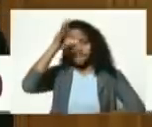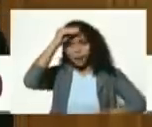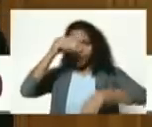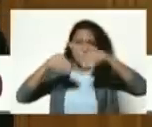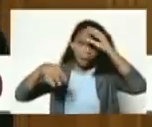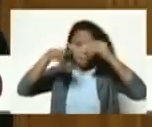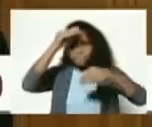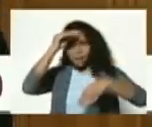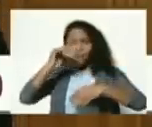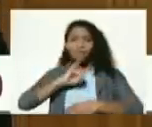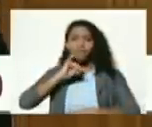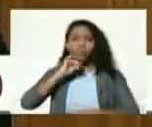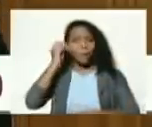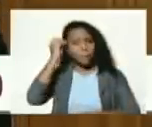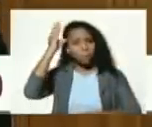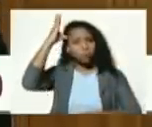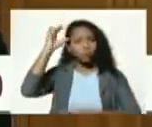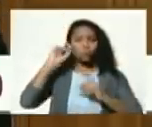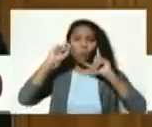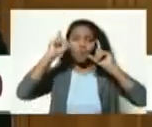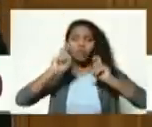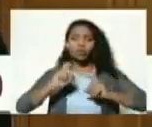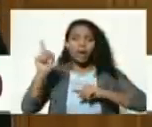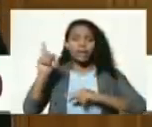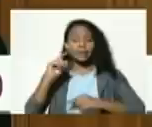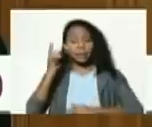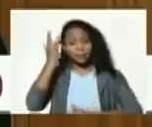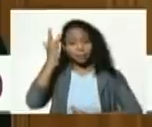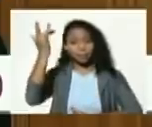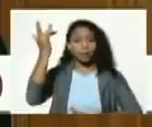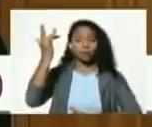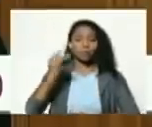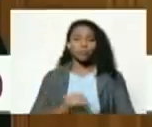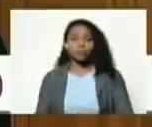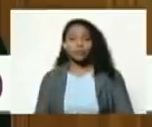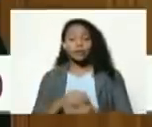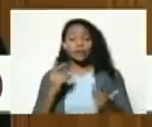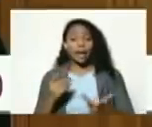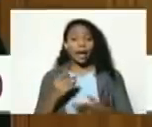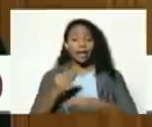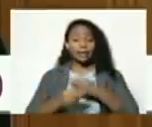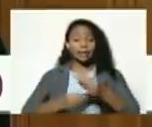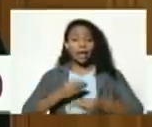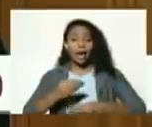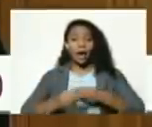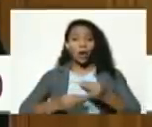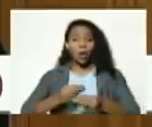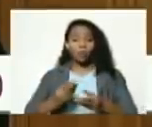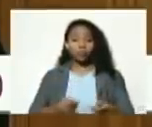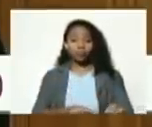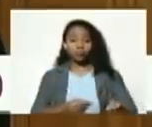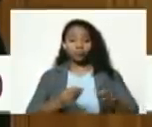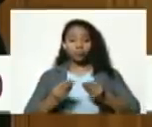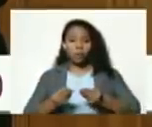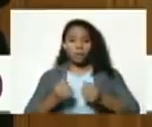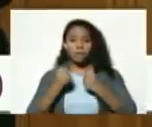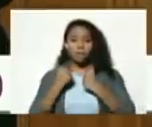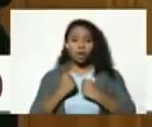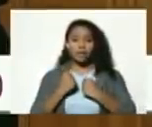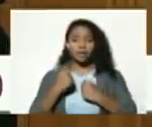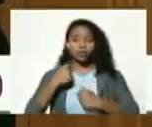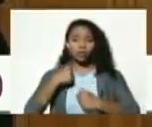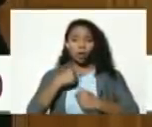teóricas metodológicas e intelectuales que perfilaron y proporcionaron solidez a mi